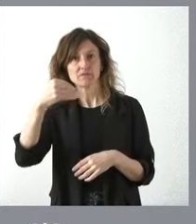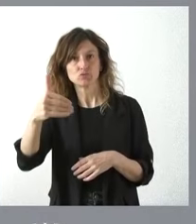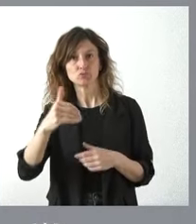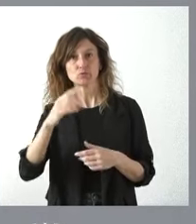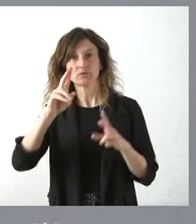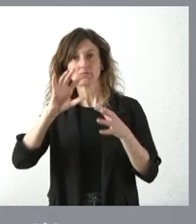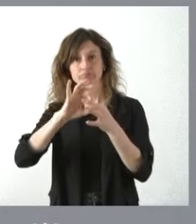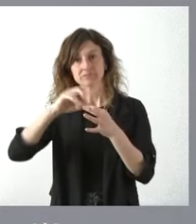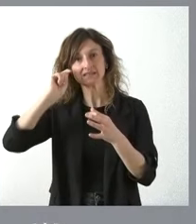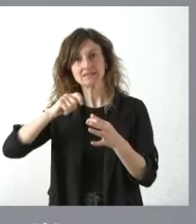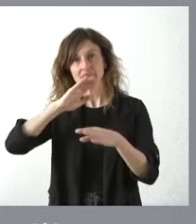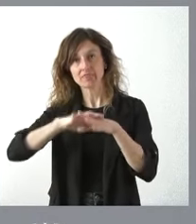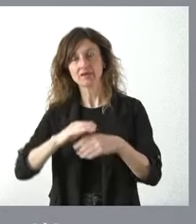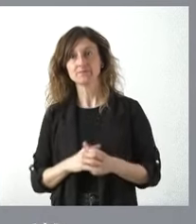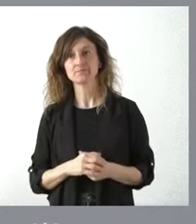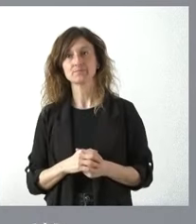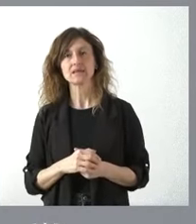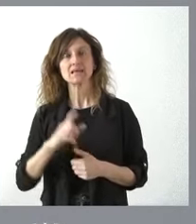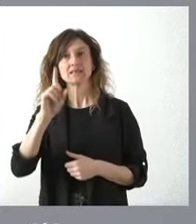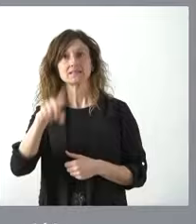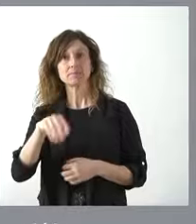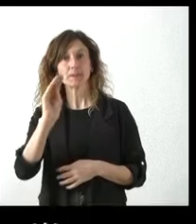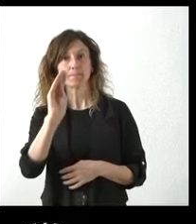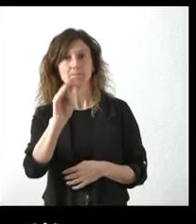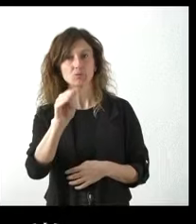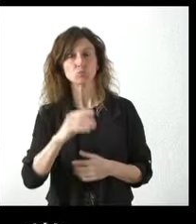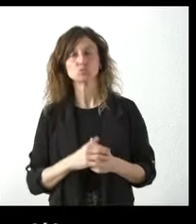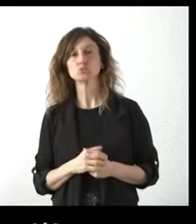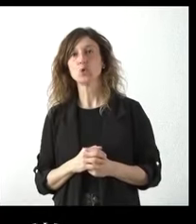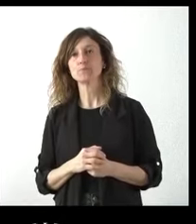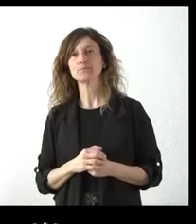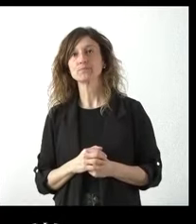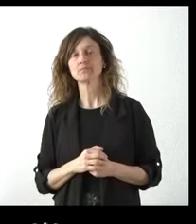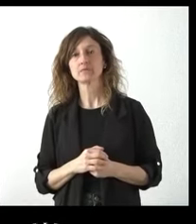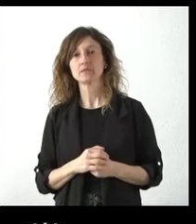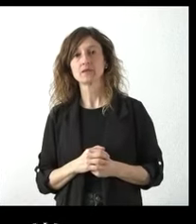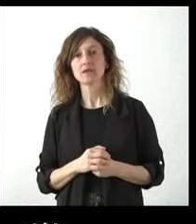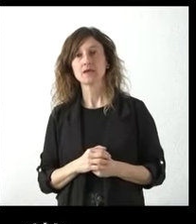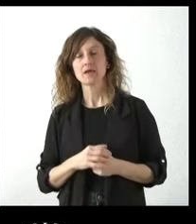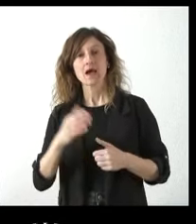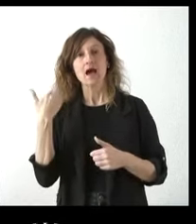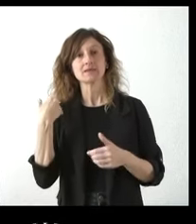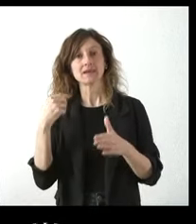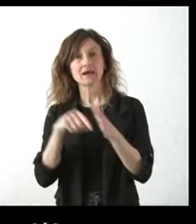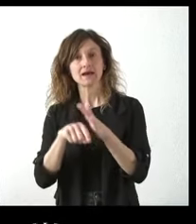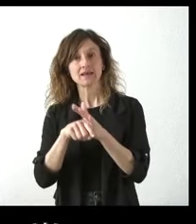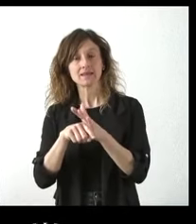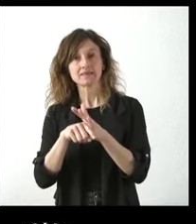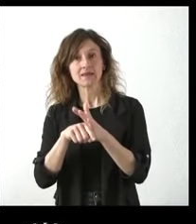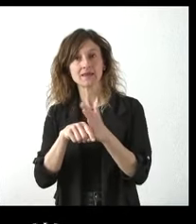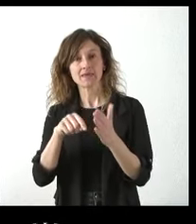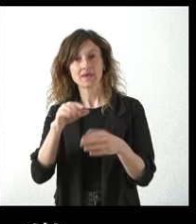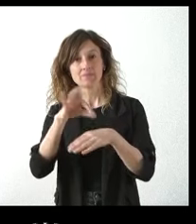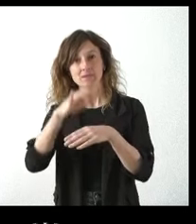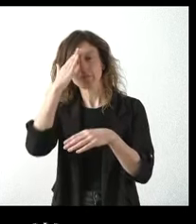sentencia. Sí, también quería preguntarle por cuándo piensa recolocar en su puesto al antiguo gerente de atención primaria de León la